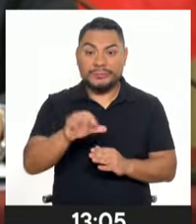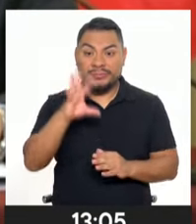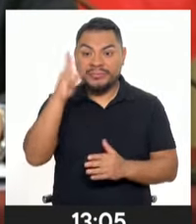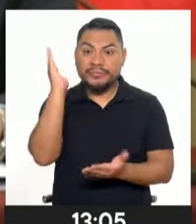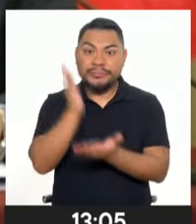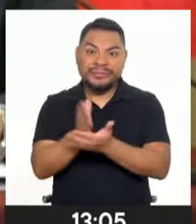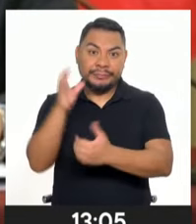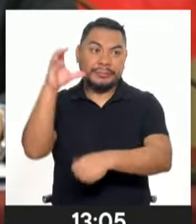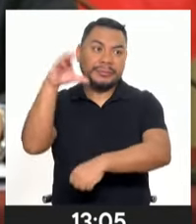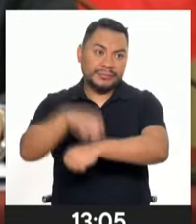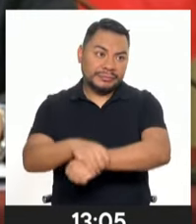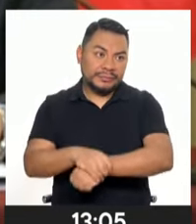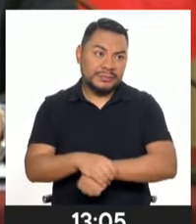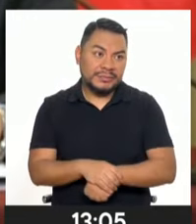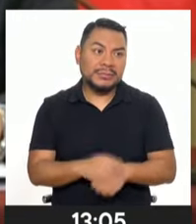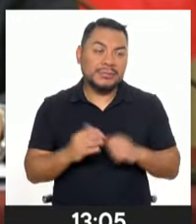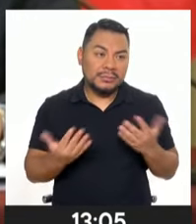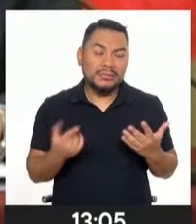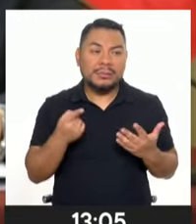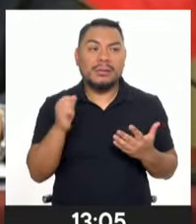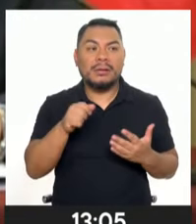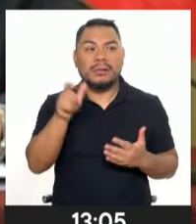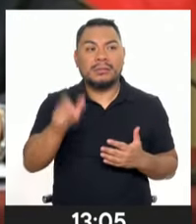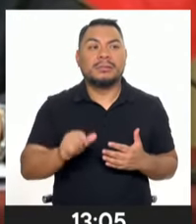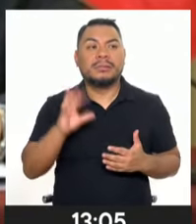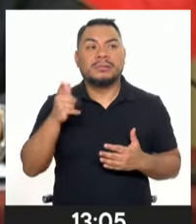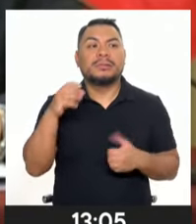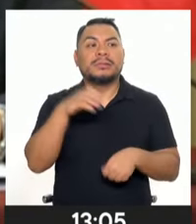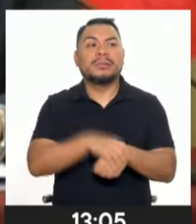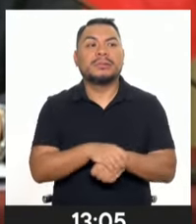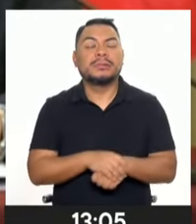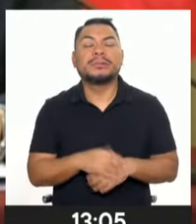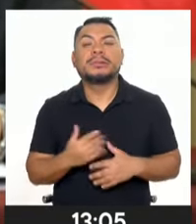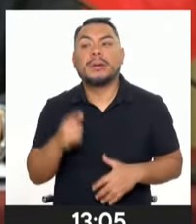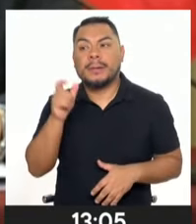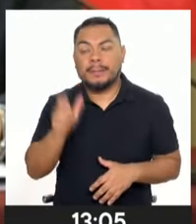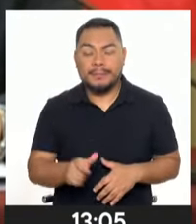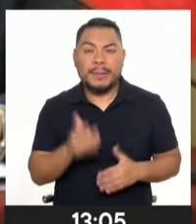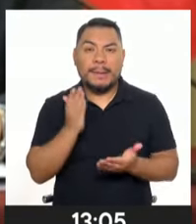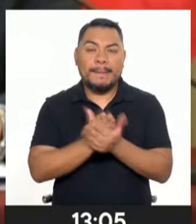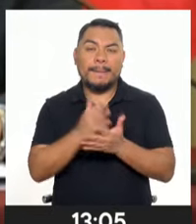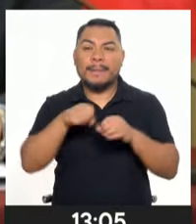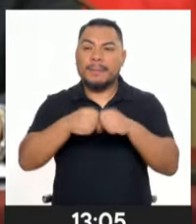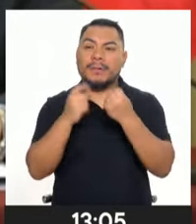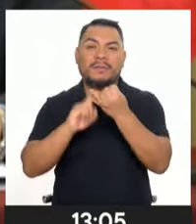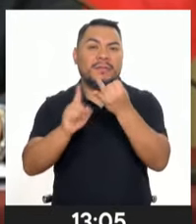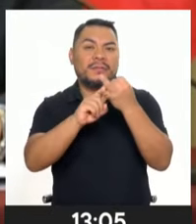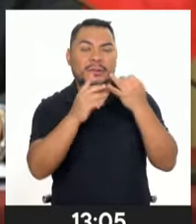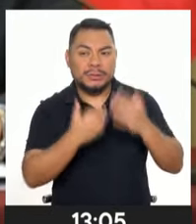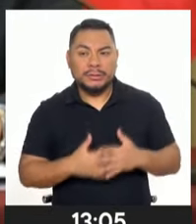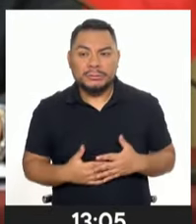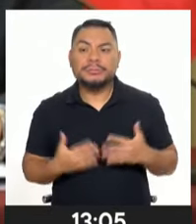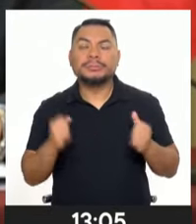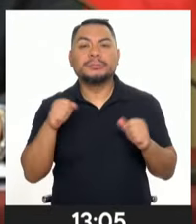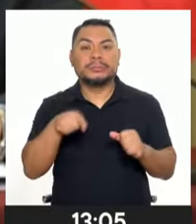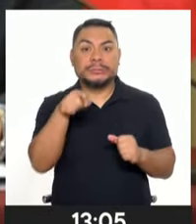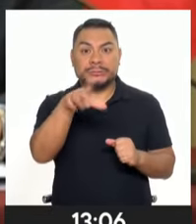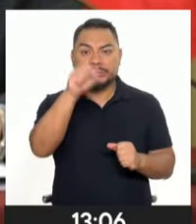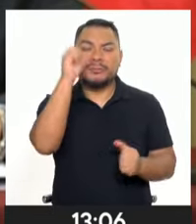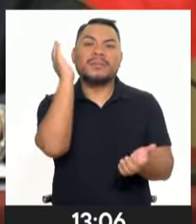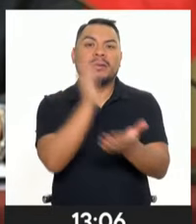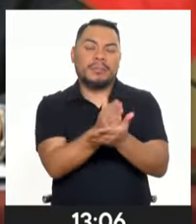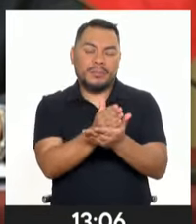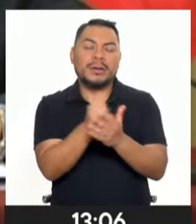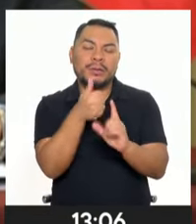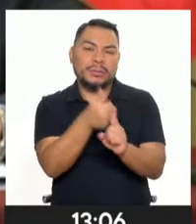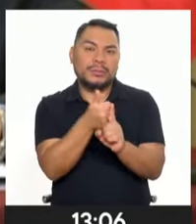es una palabra coloquial, evidentemente, persona que comete actos delictivos, será detenido